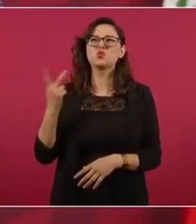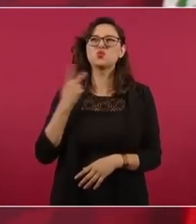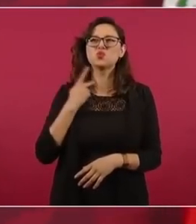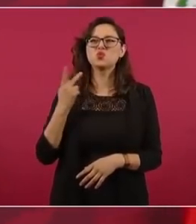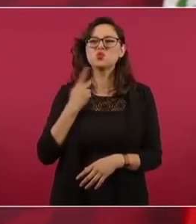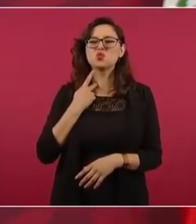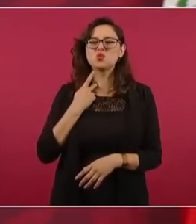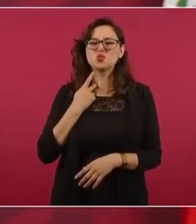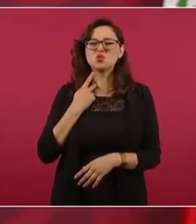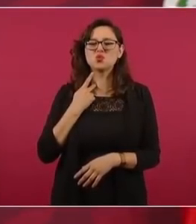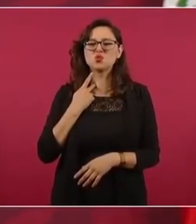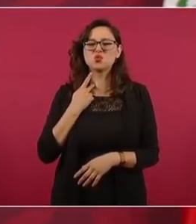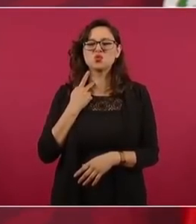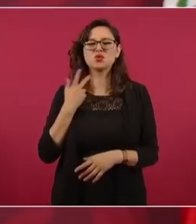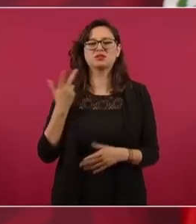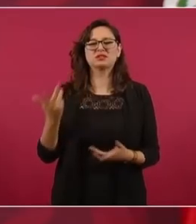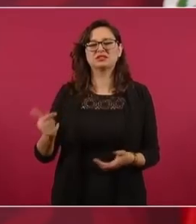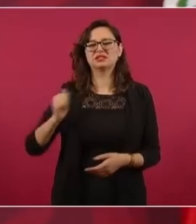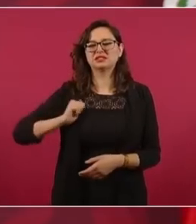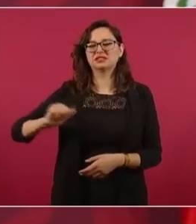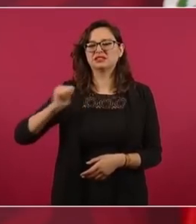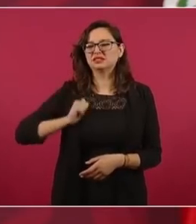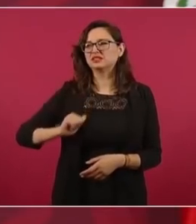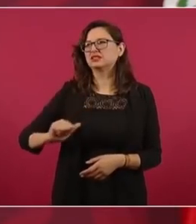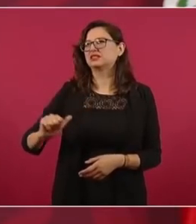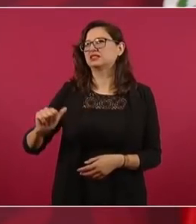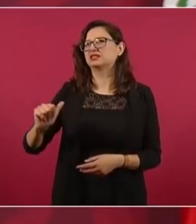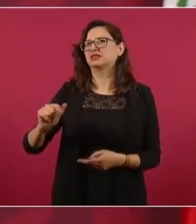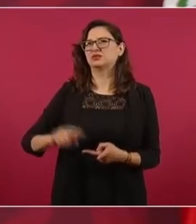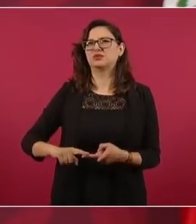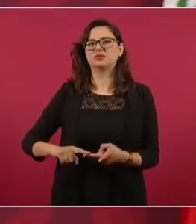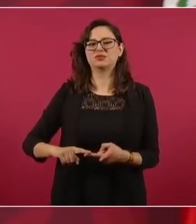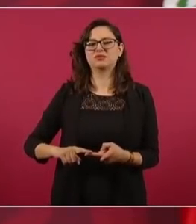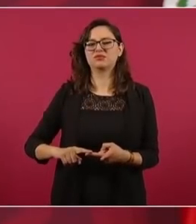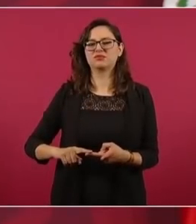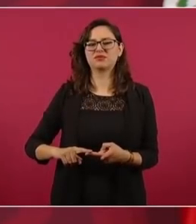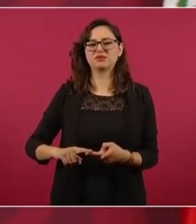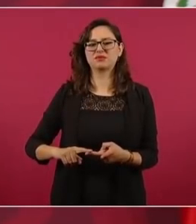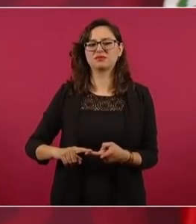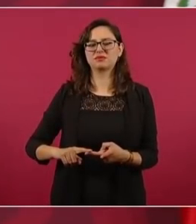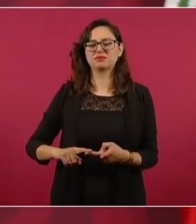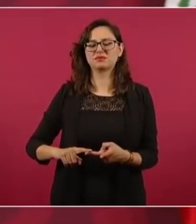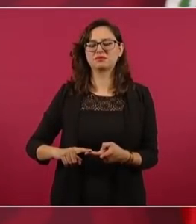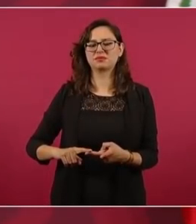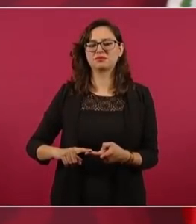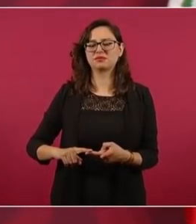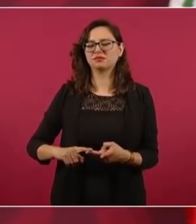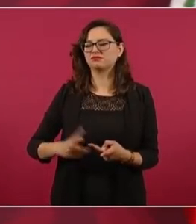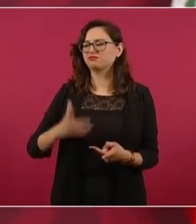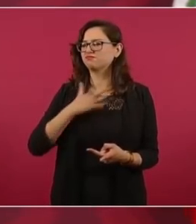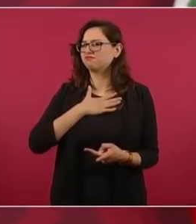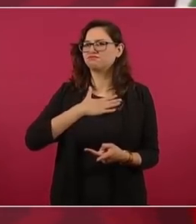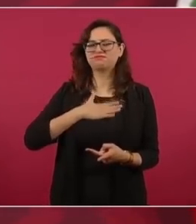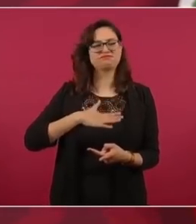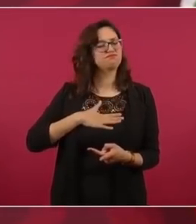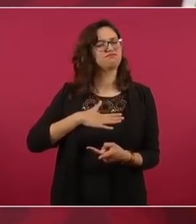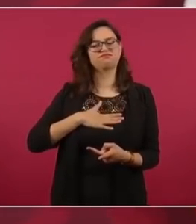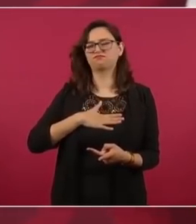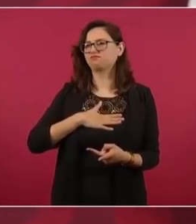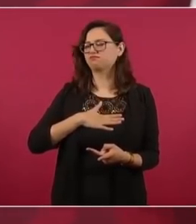anacrónica, injusta,